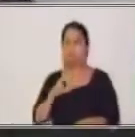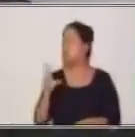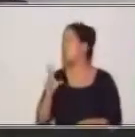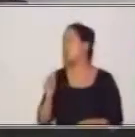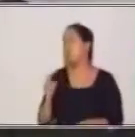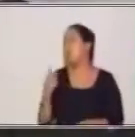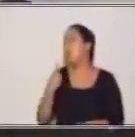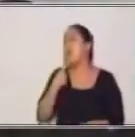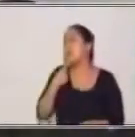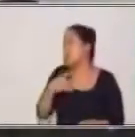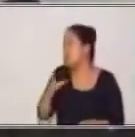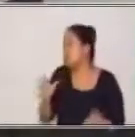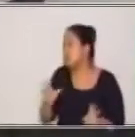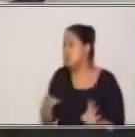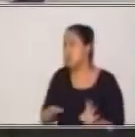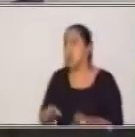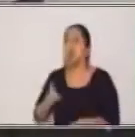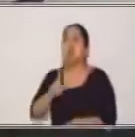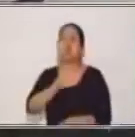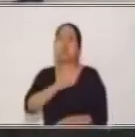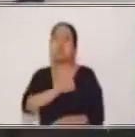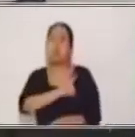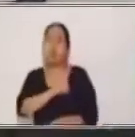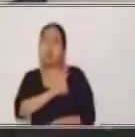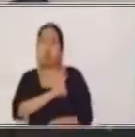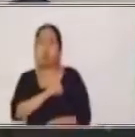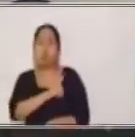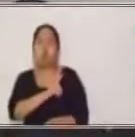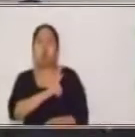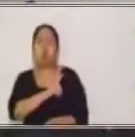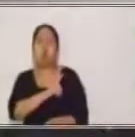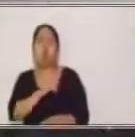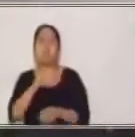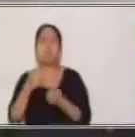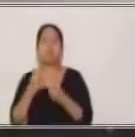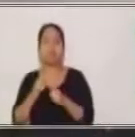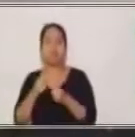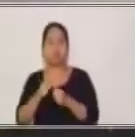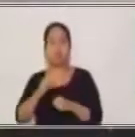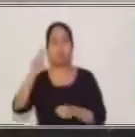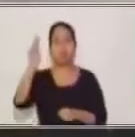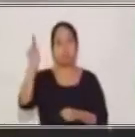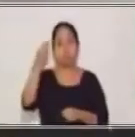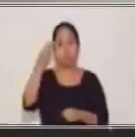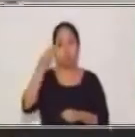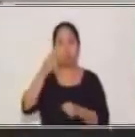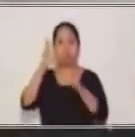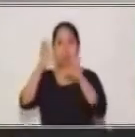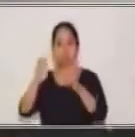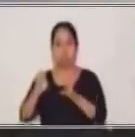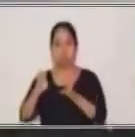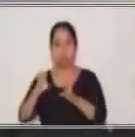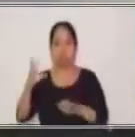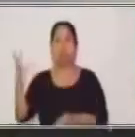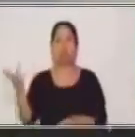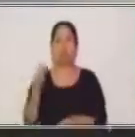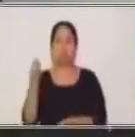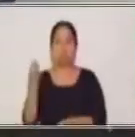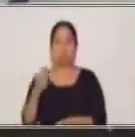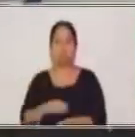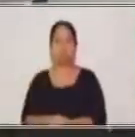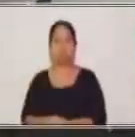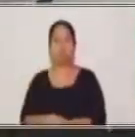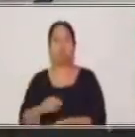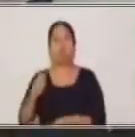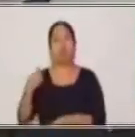persona gramatical, sino solamente en la segunda persona del singular. Cuando nosotros conjugamos